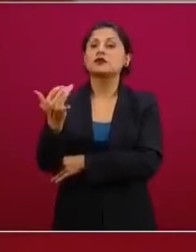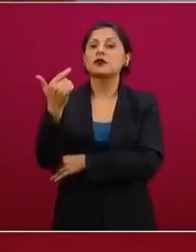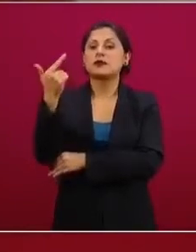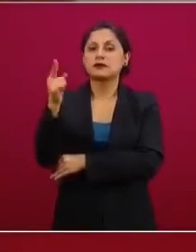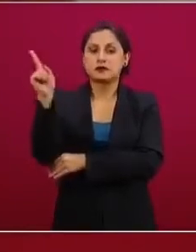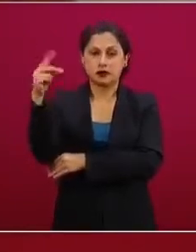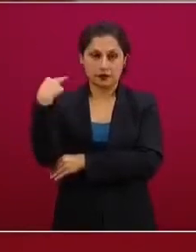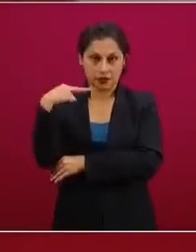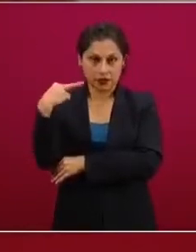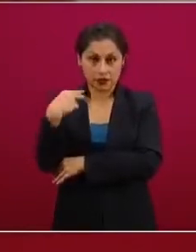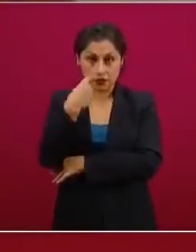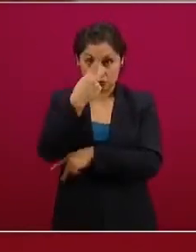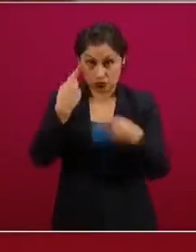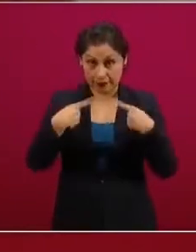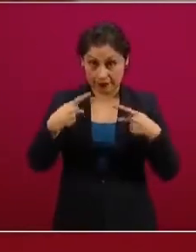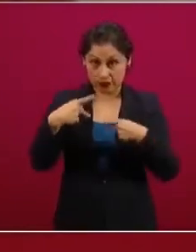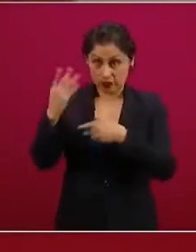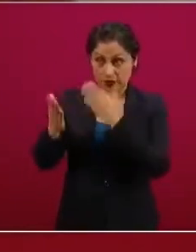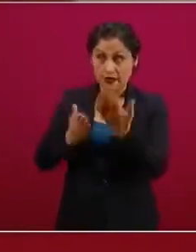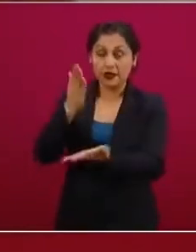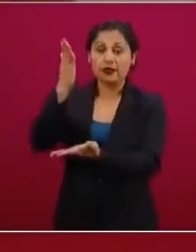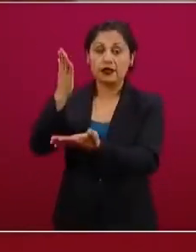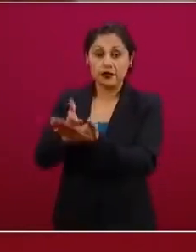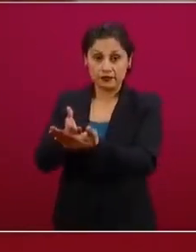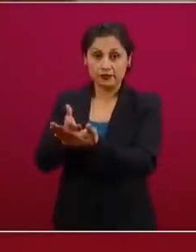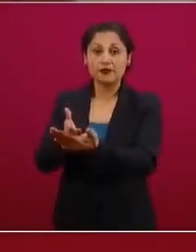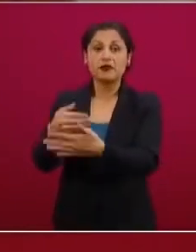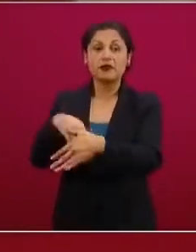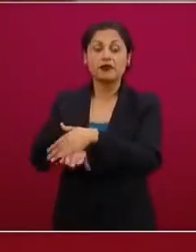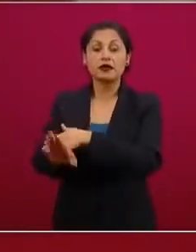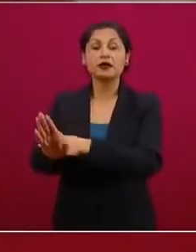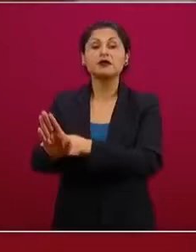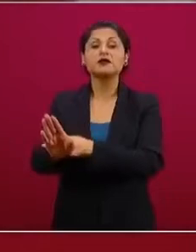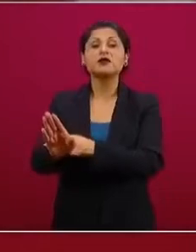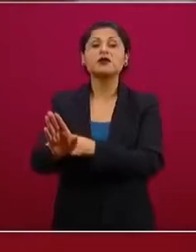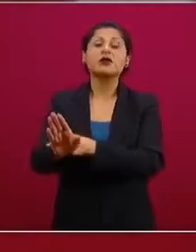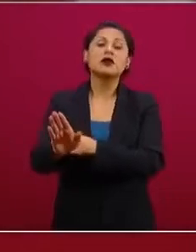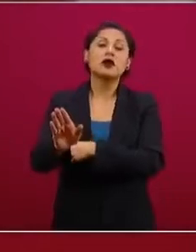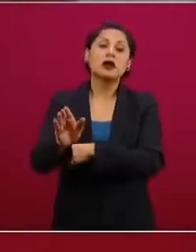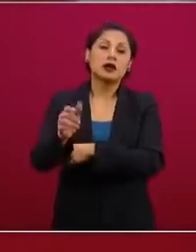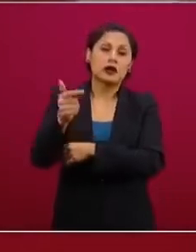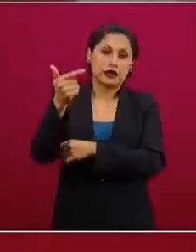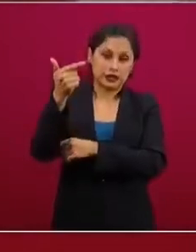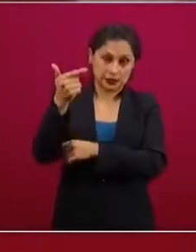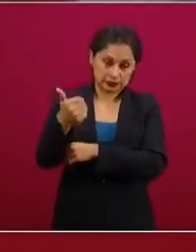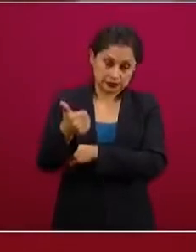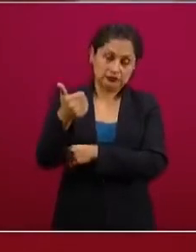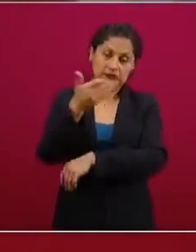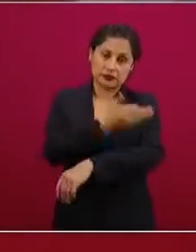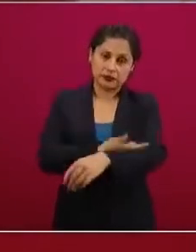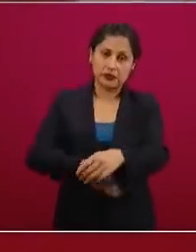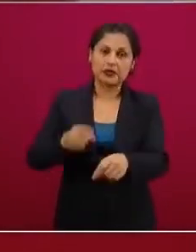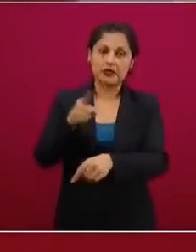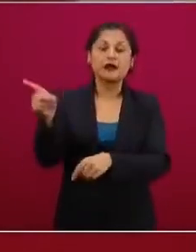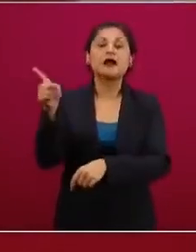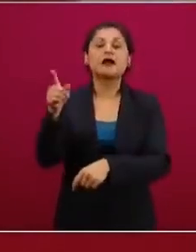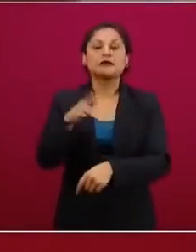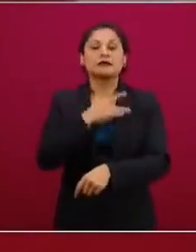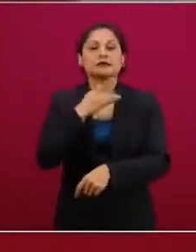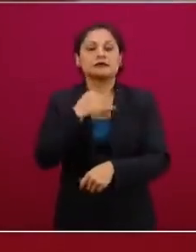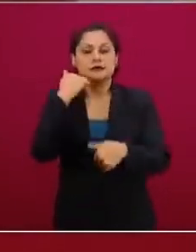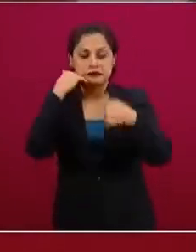la cual entró a las seis de la tarde a las siete con síntomas de COVID, sin embargo, el señor,